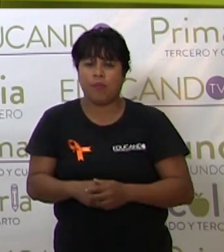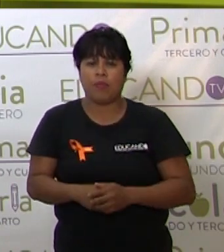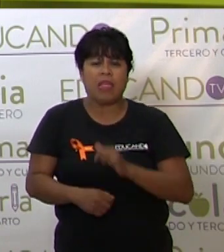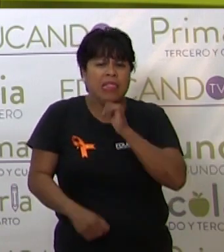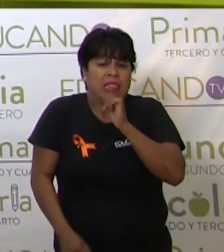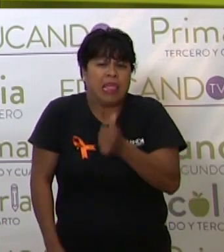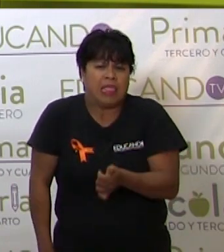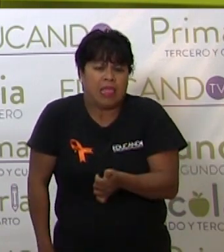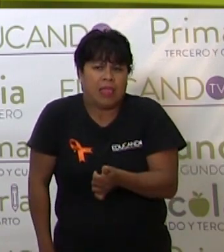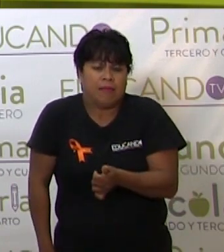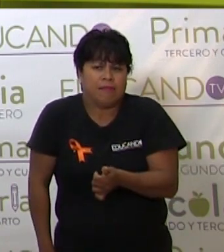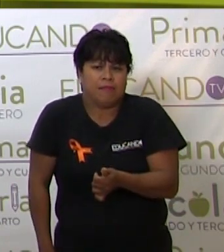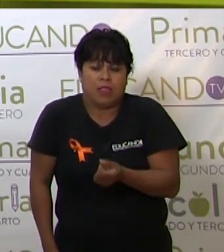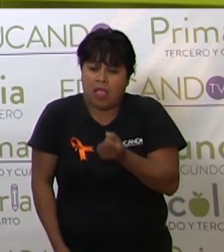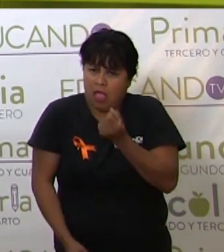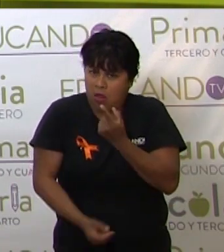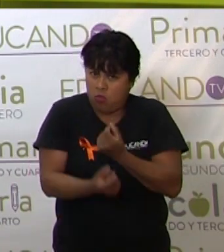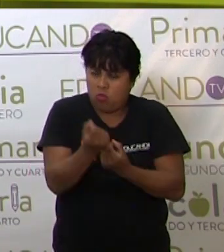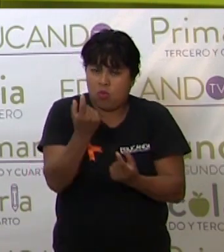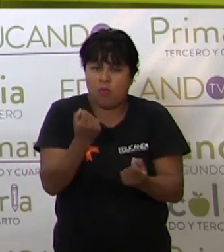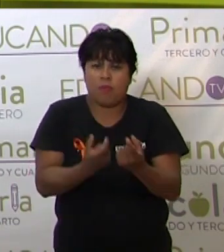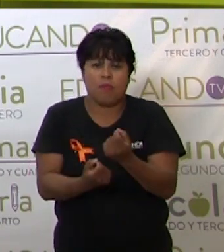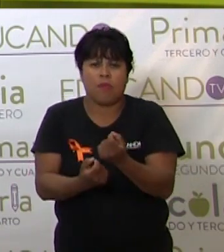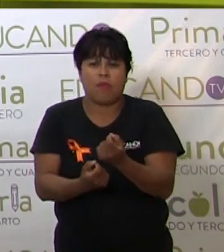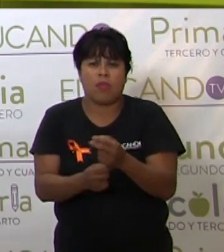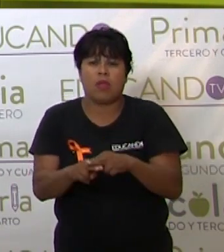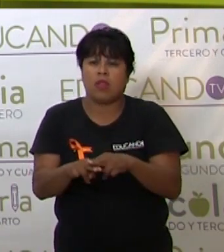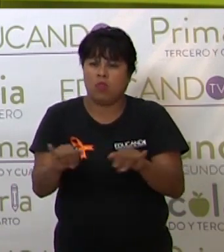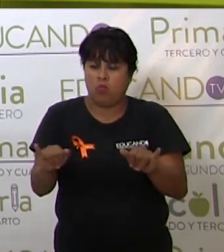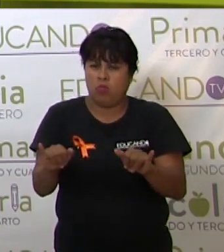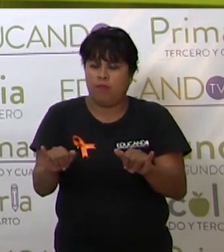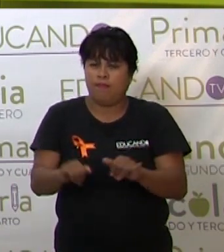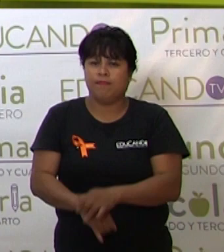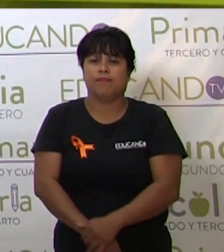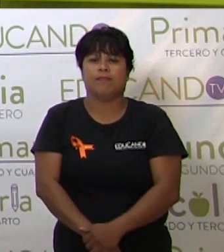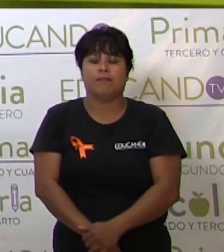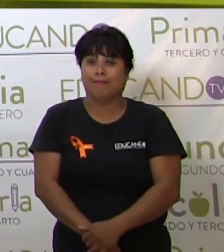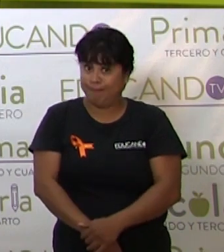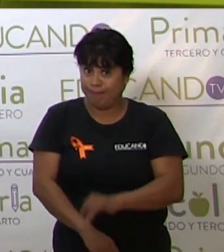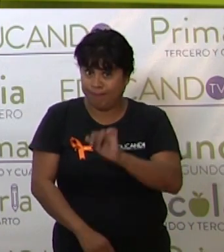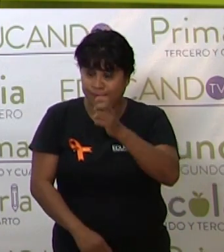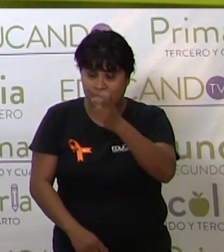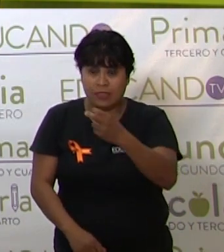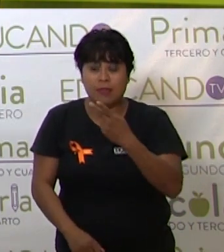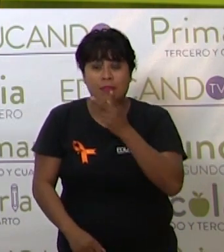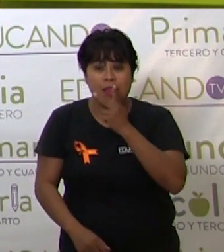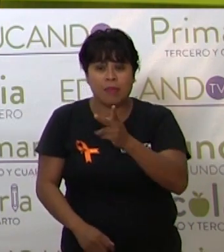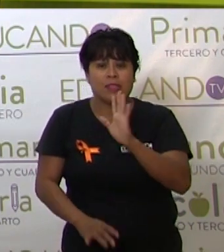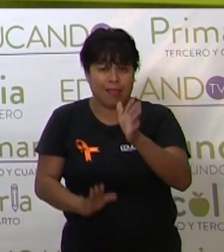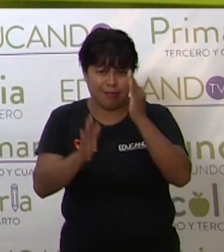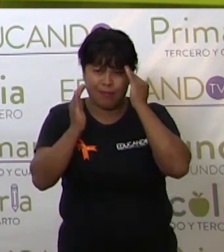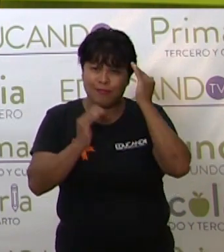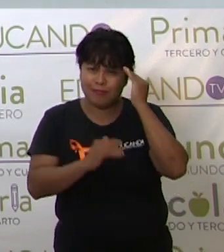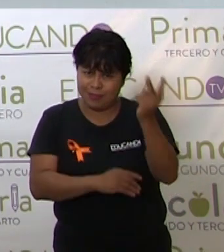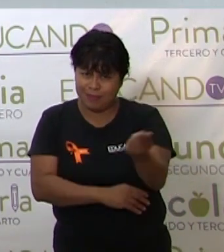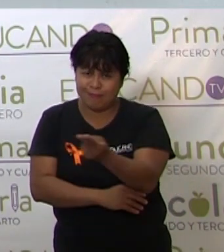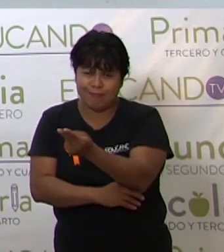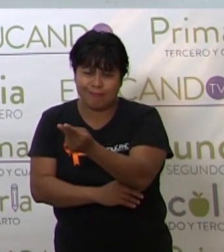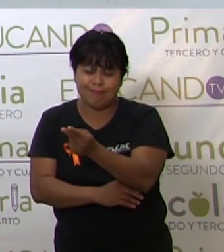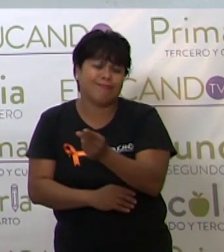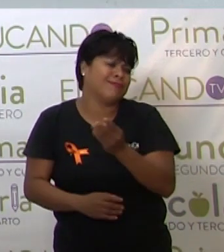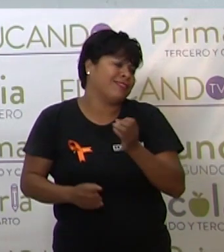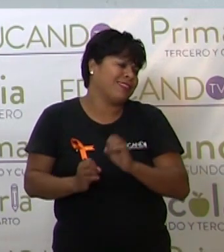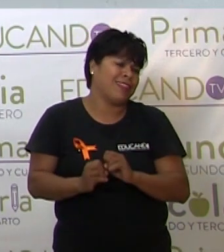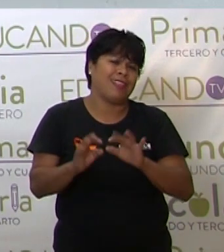nada, alguno y ninguno. ¿Verdad que esas palabras y vocablos ya las conocían? Por